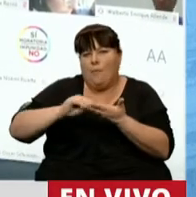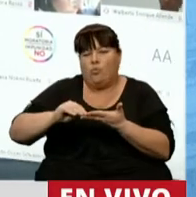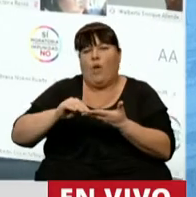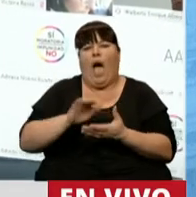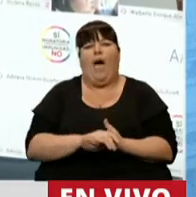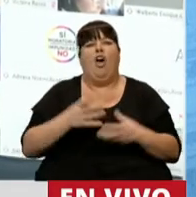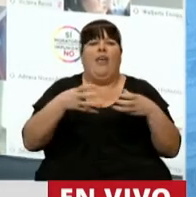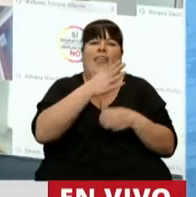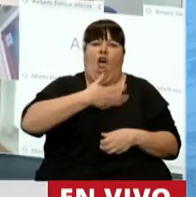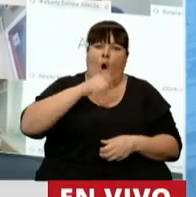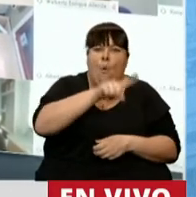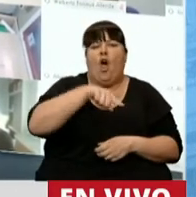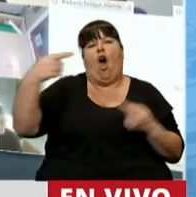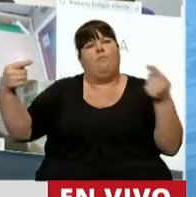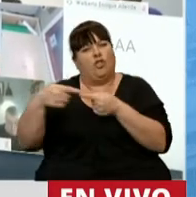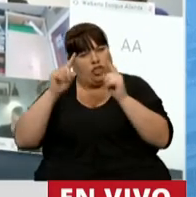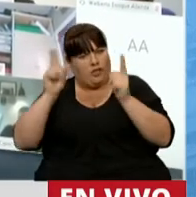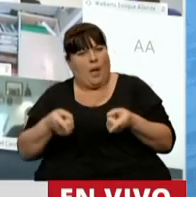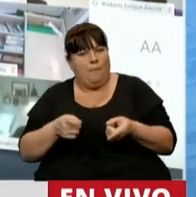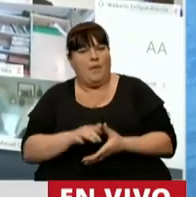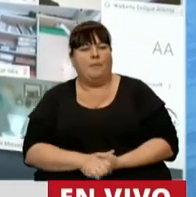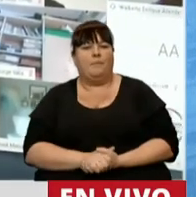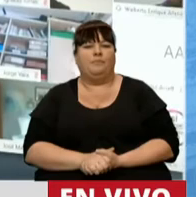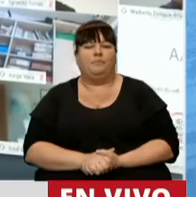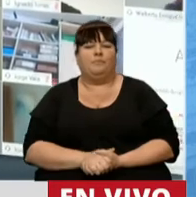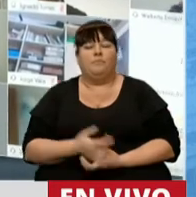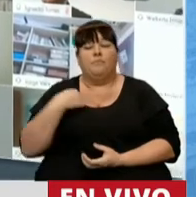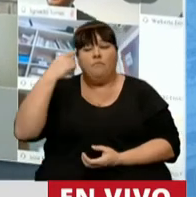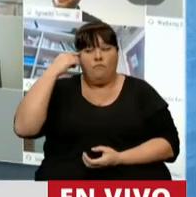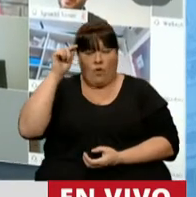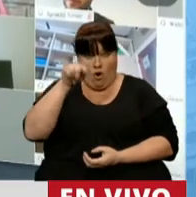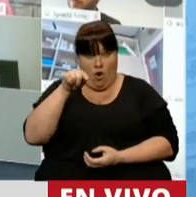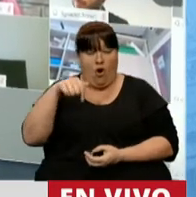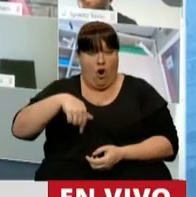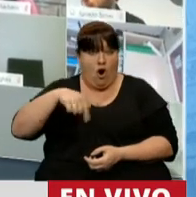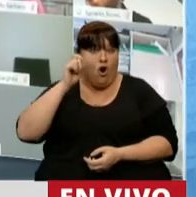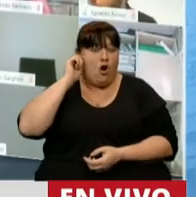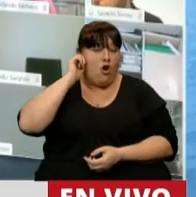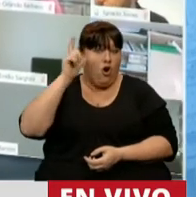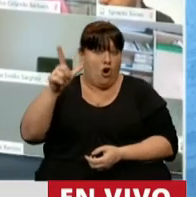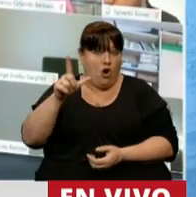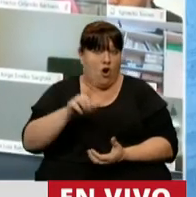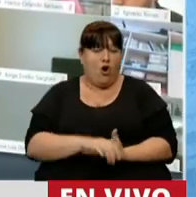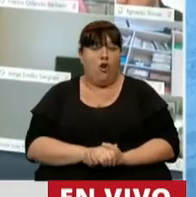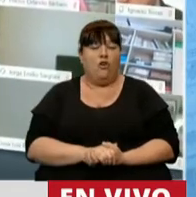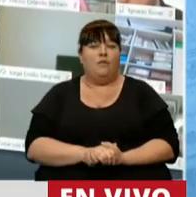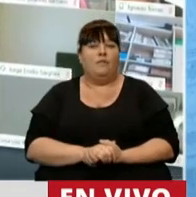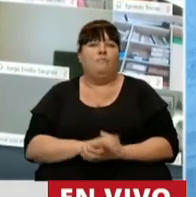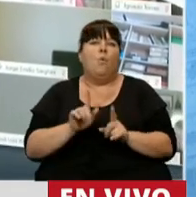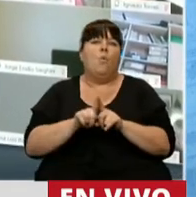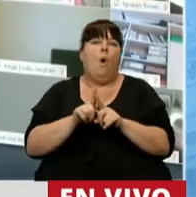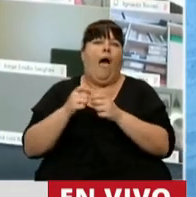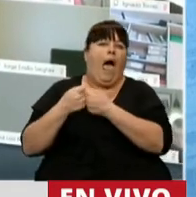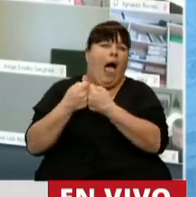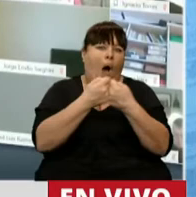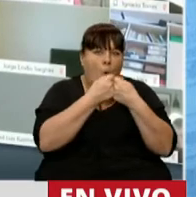tanto del oficialismo como de la oposición y creo que hoy esto se pudo verdaderamente llegar a un tipo